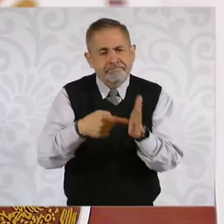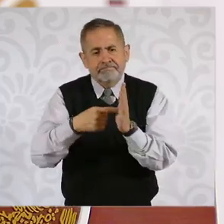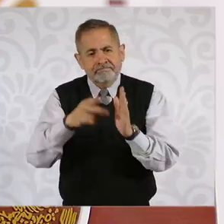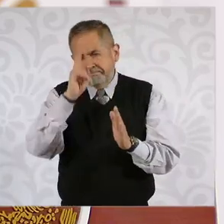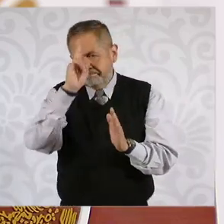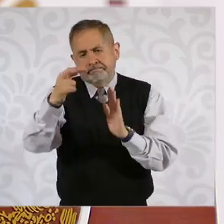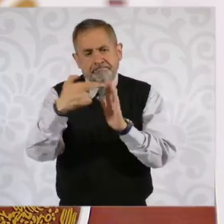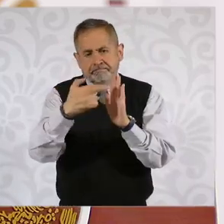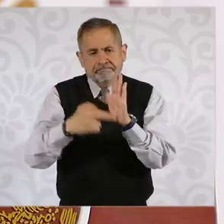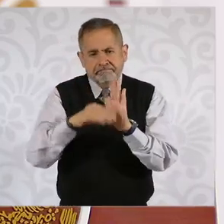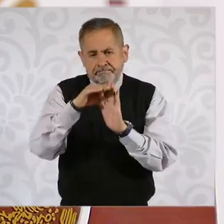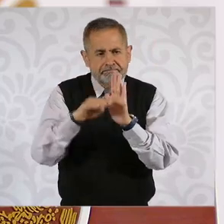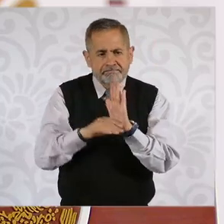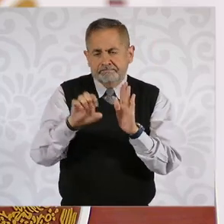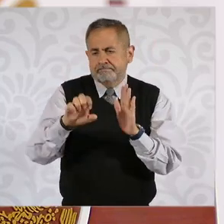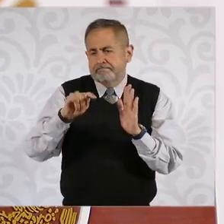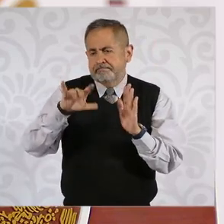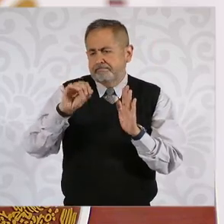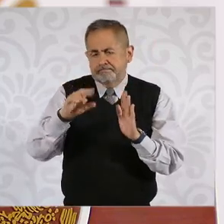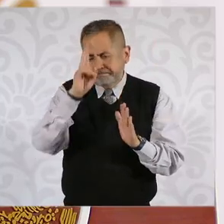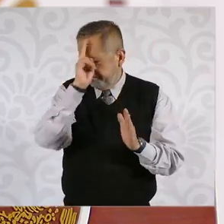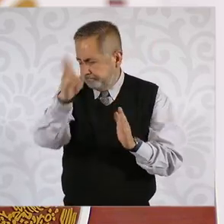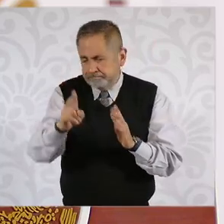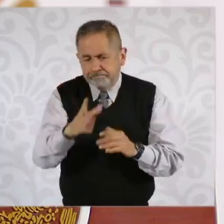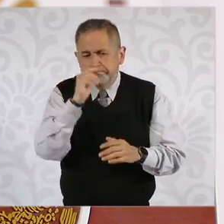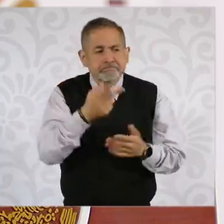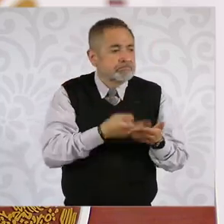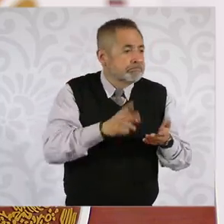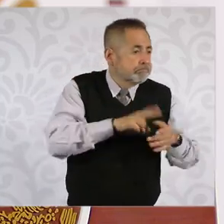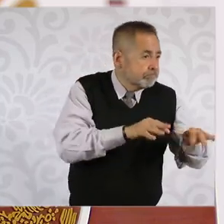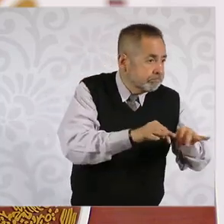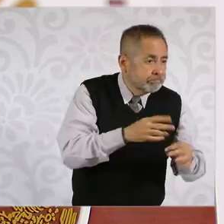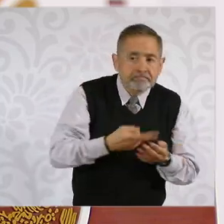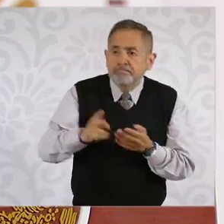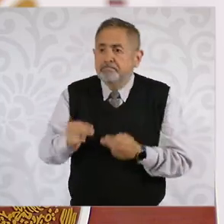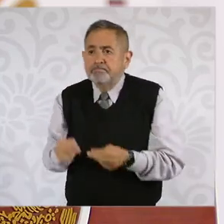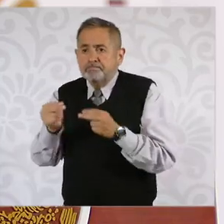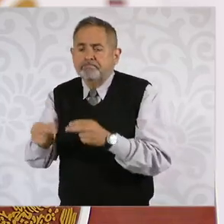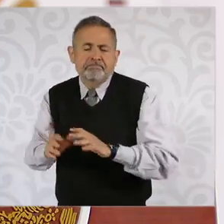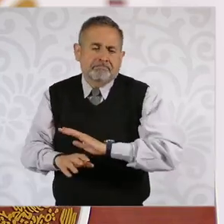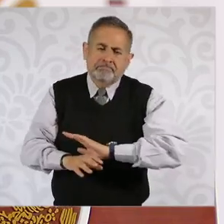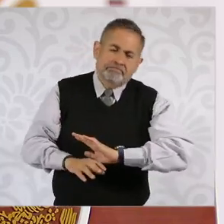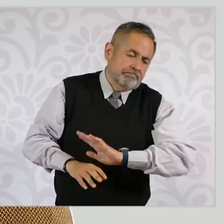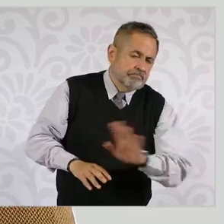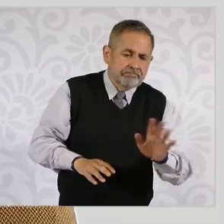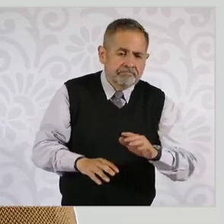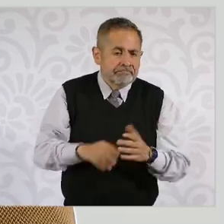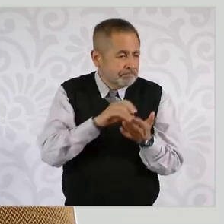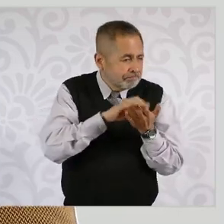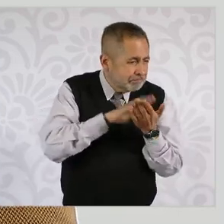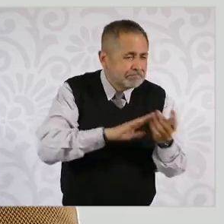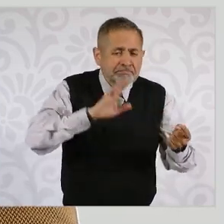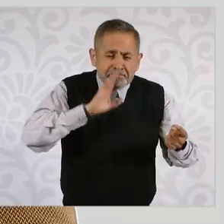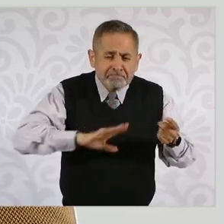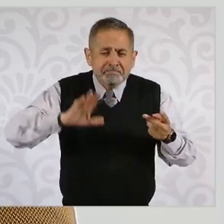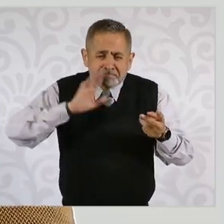écticos de cualquier. Pese a todo, pese a todos sus registros,